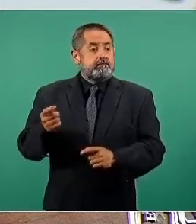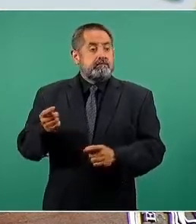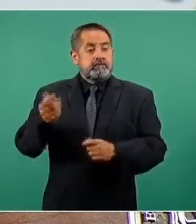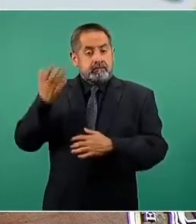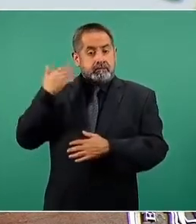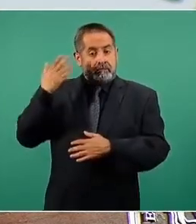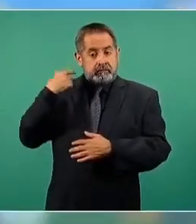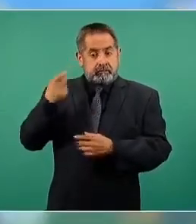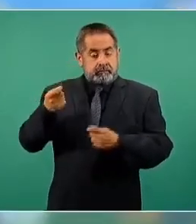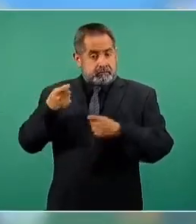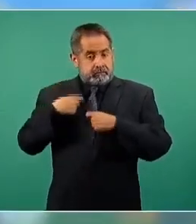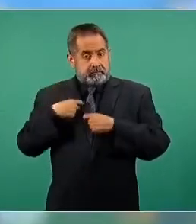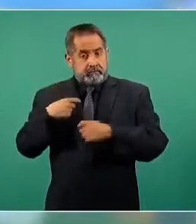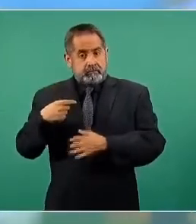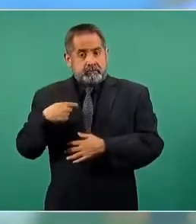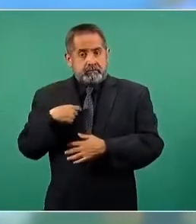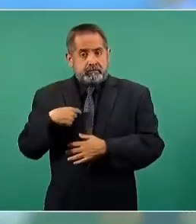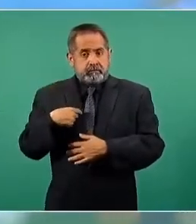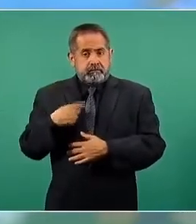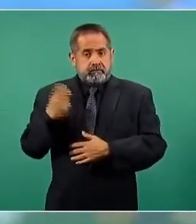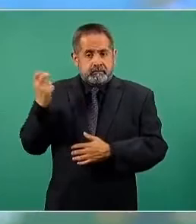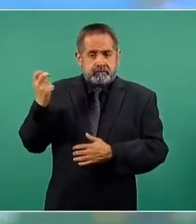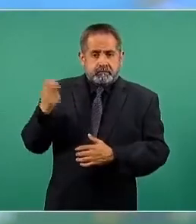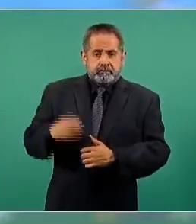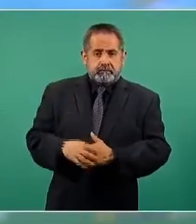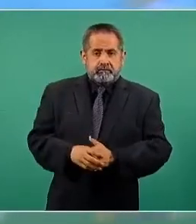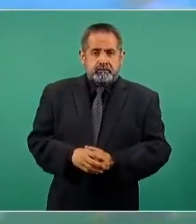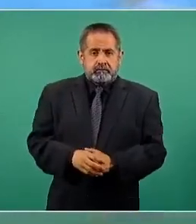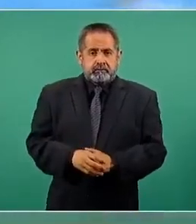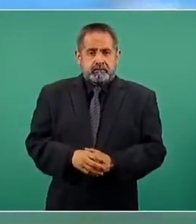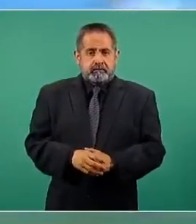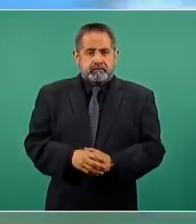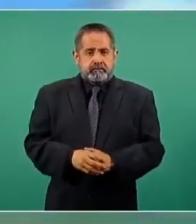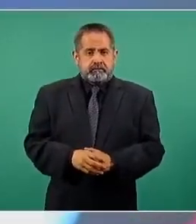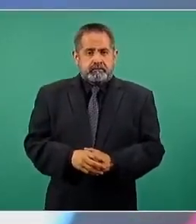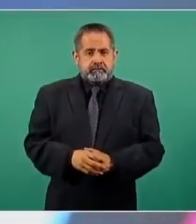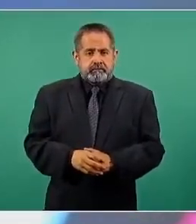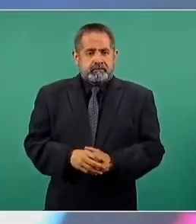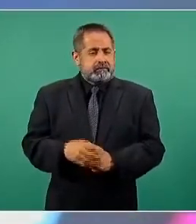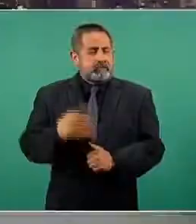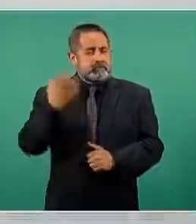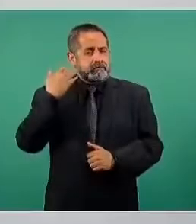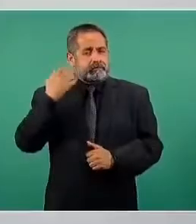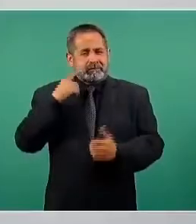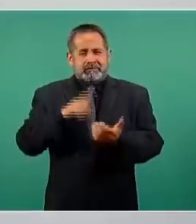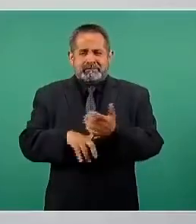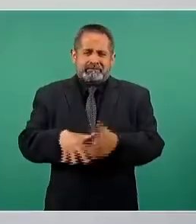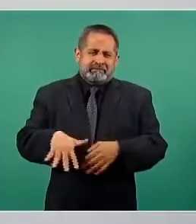muchos fraudes